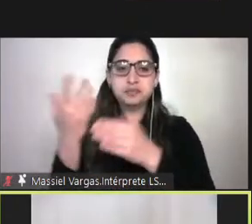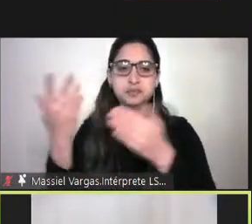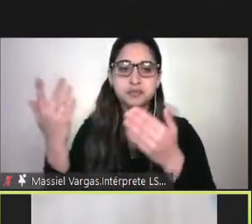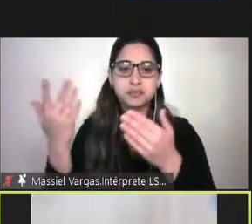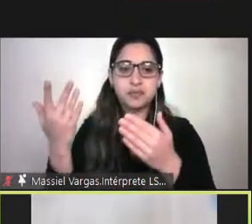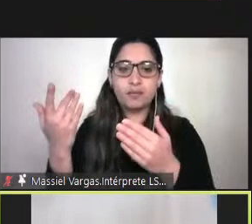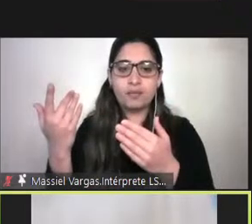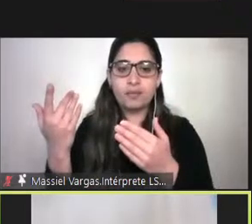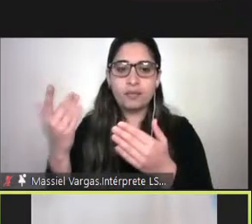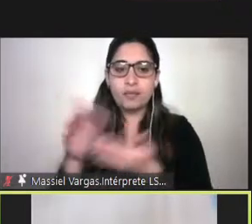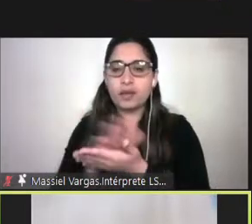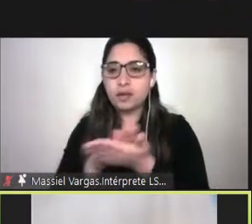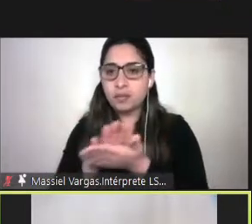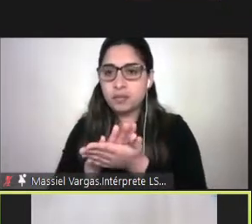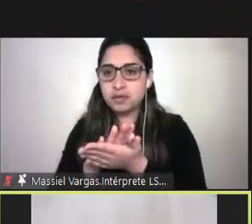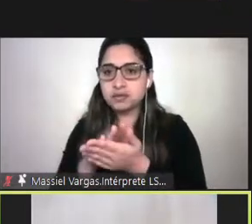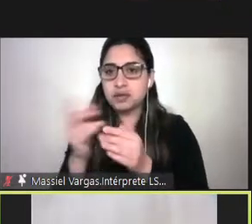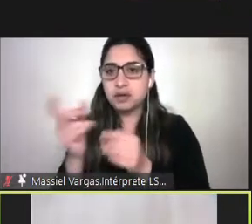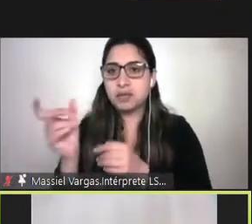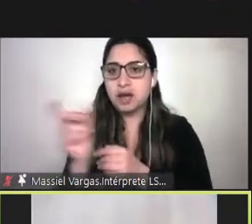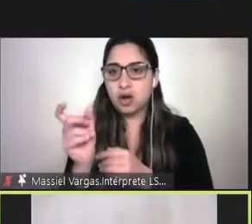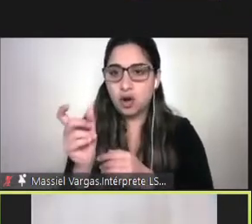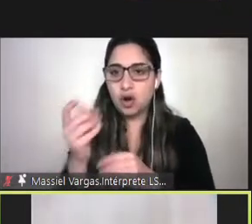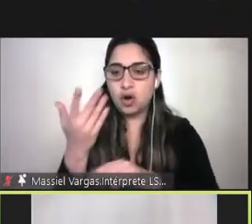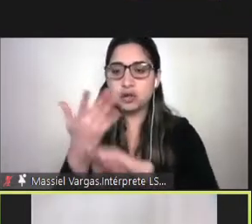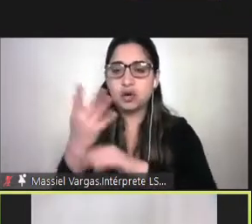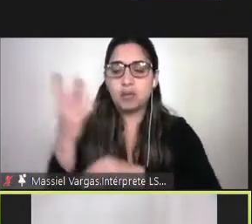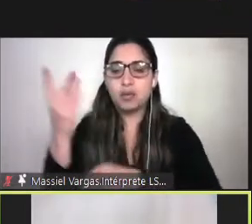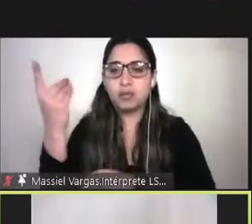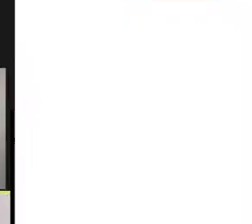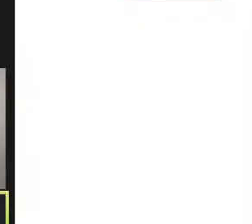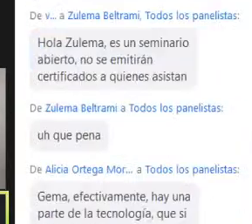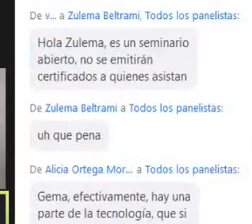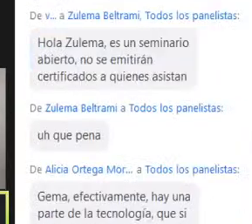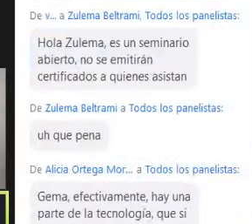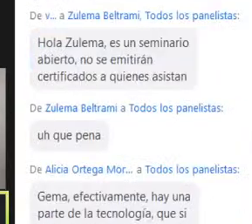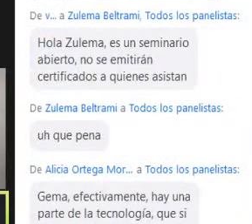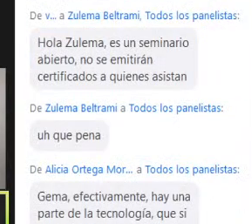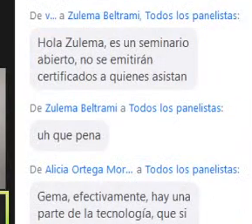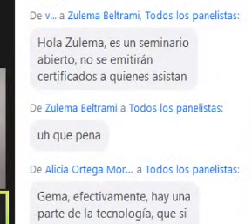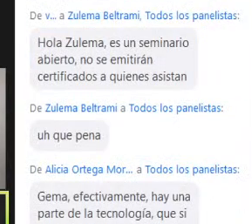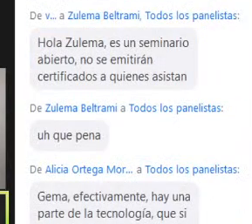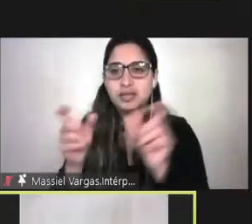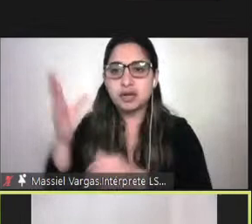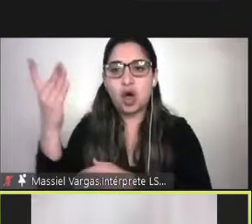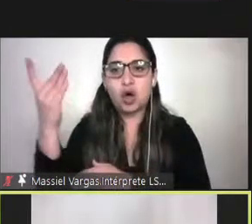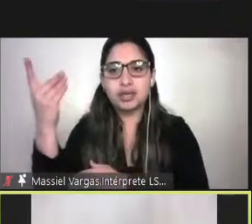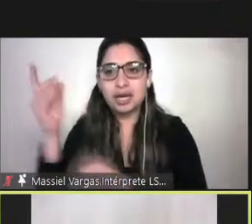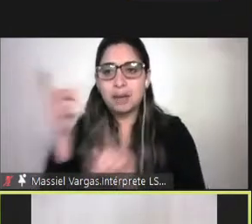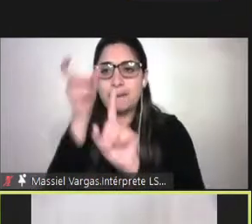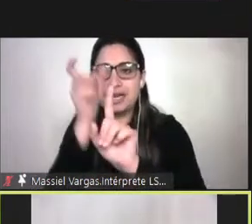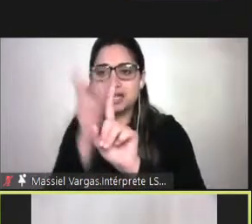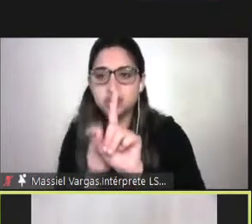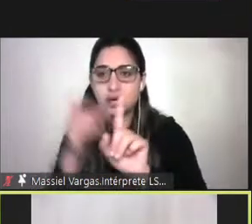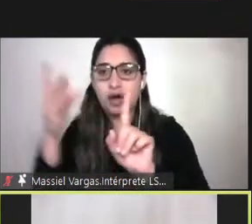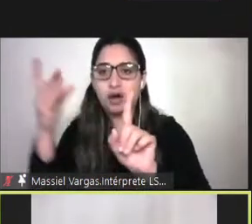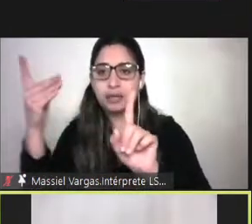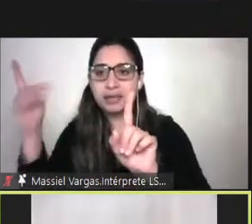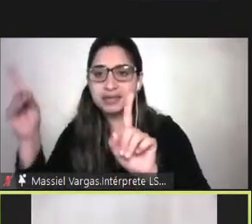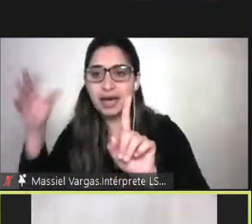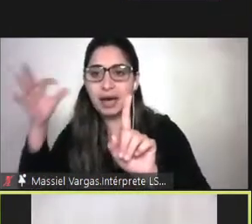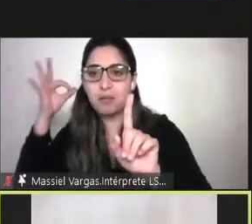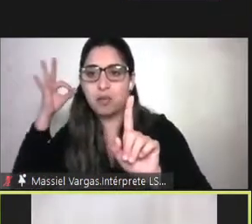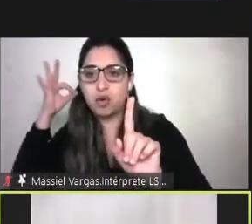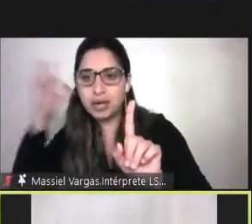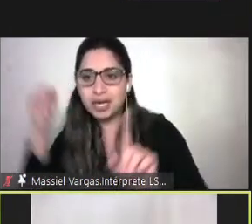corto como persona con discapacidad o puede ser más largo como persona con discapacidad mujer persona con discapacidad